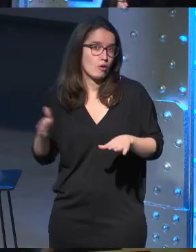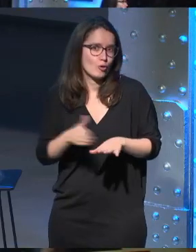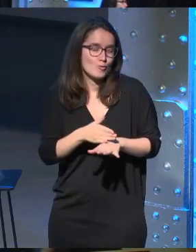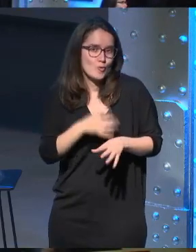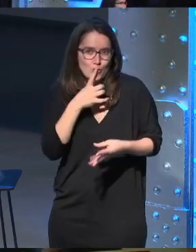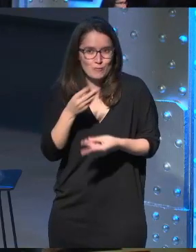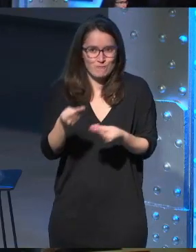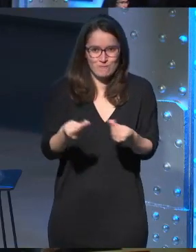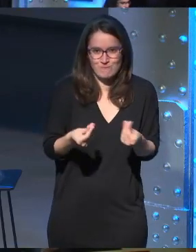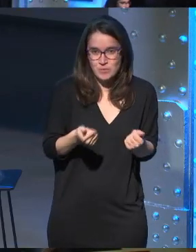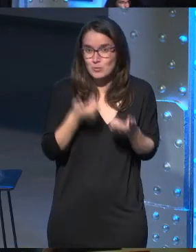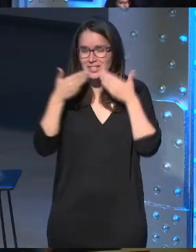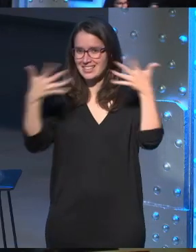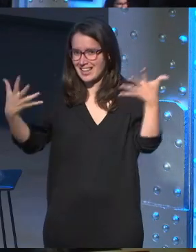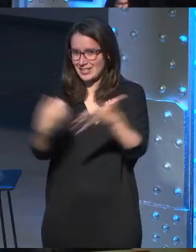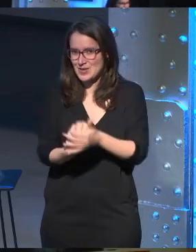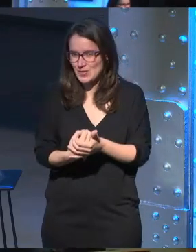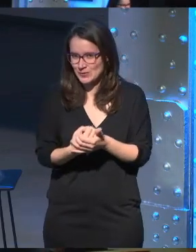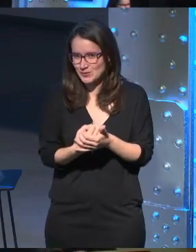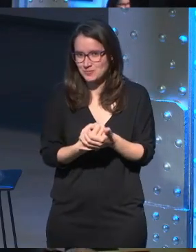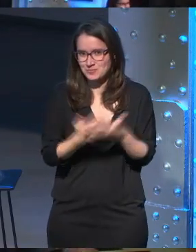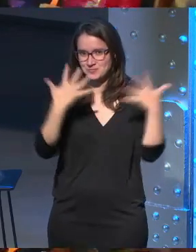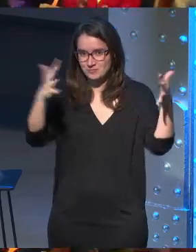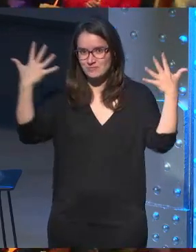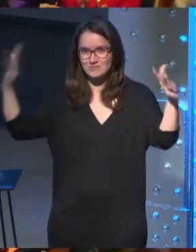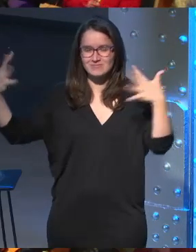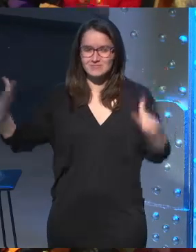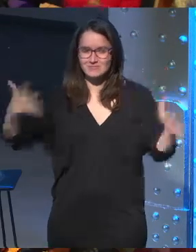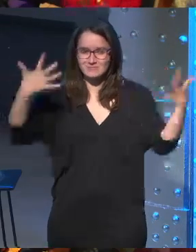mucho más muchas gracias a todos gracias gracias ¡Gracias!